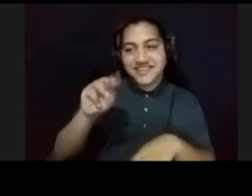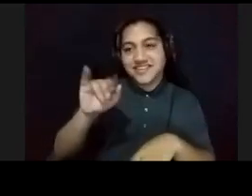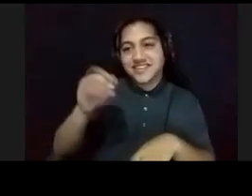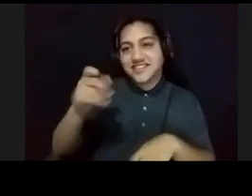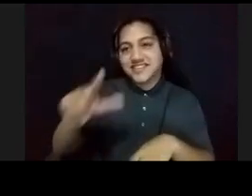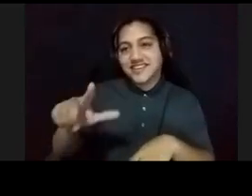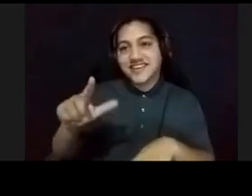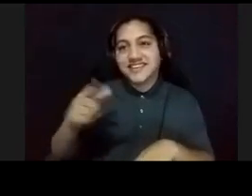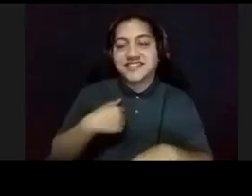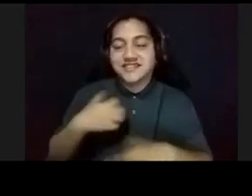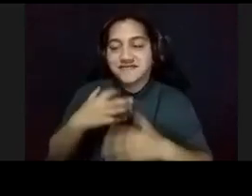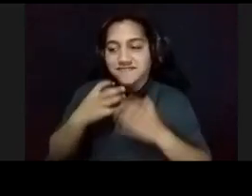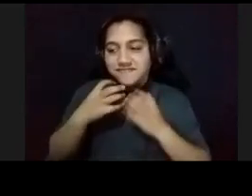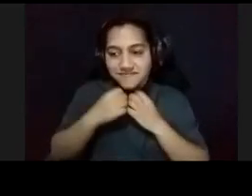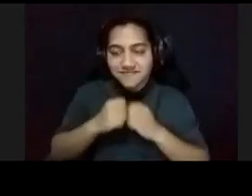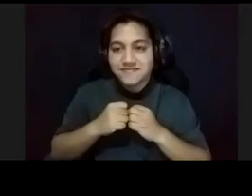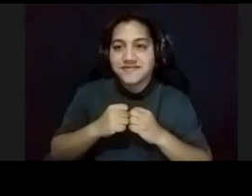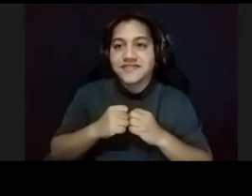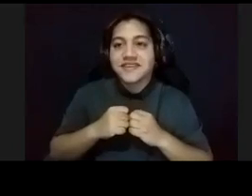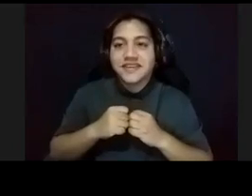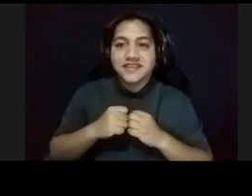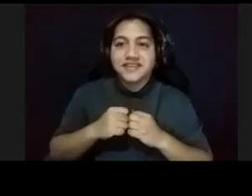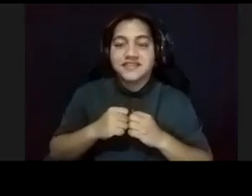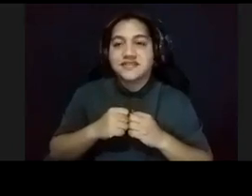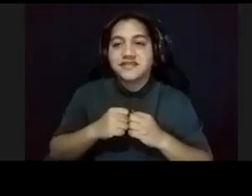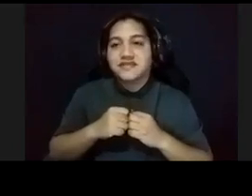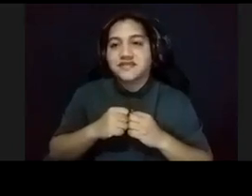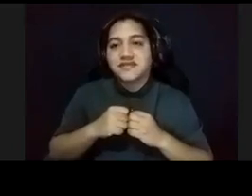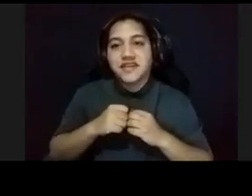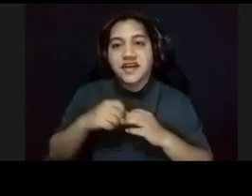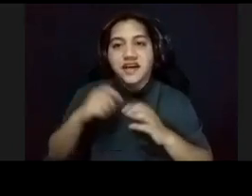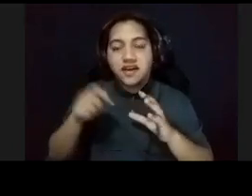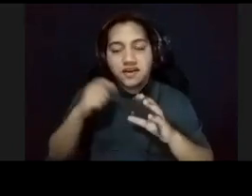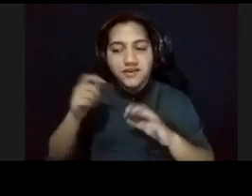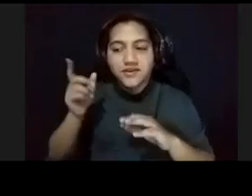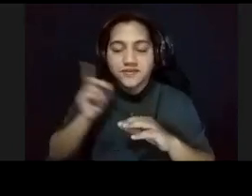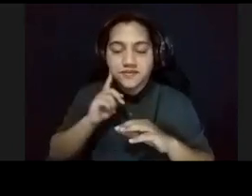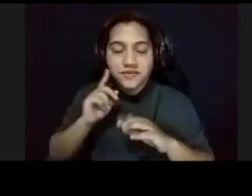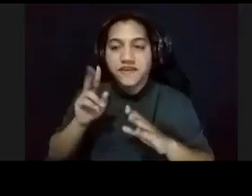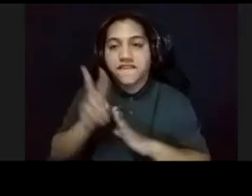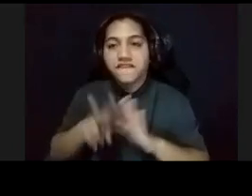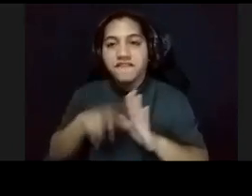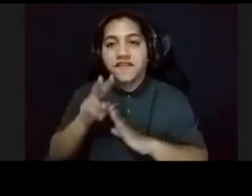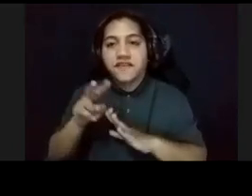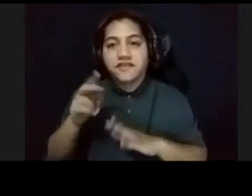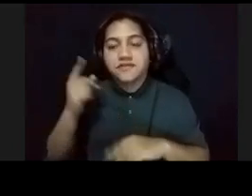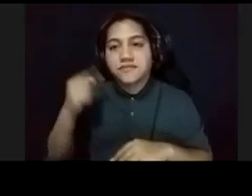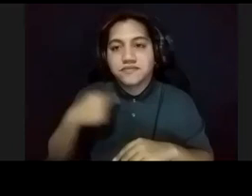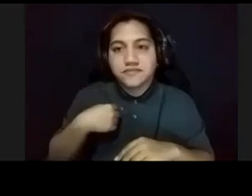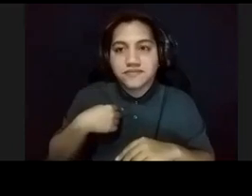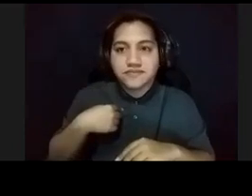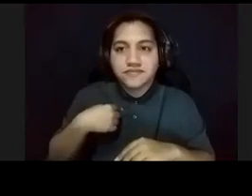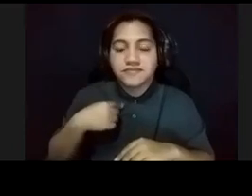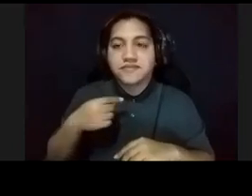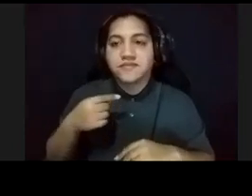tesoro, y la tengo grabada, en audio, y en video, y para mí, de verdad que, y